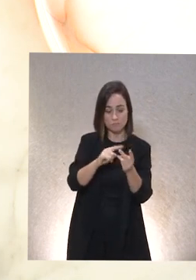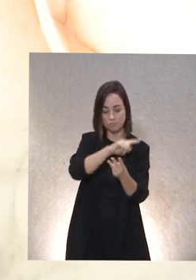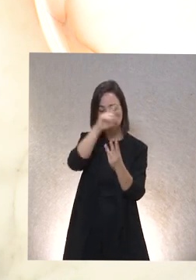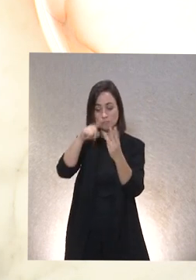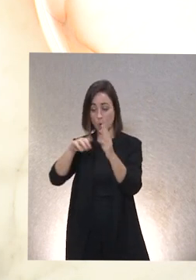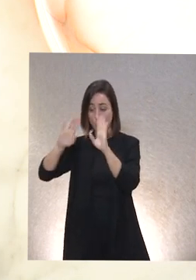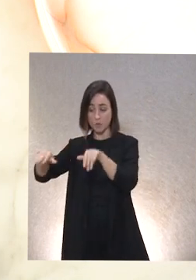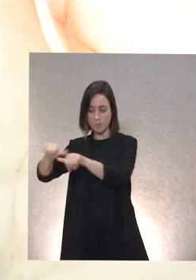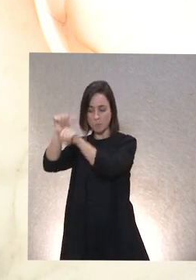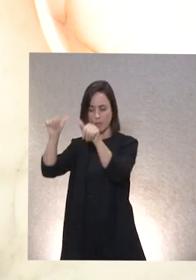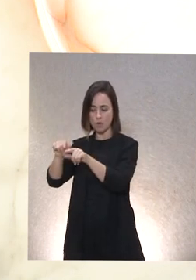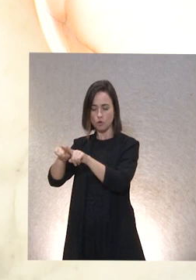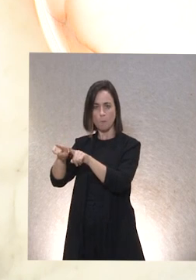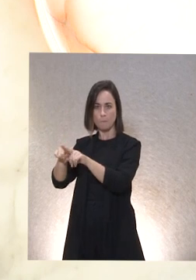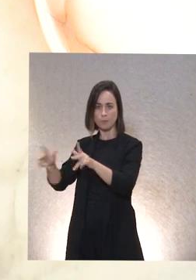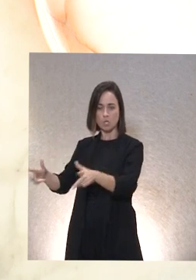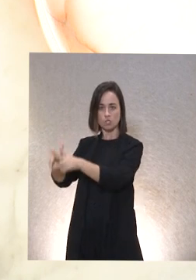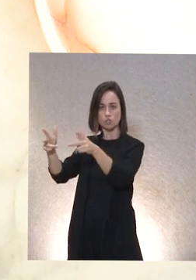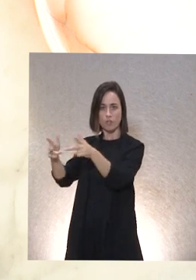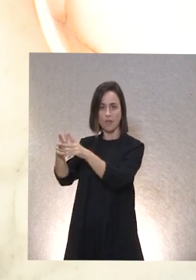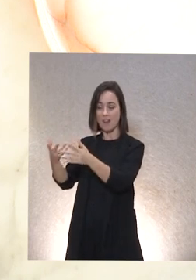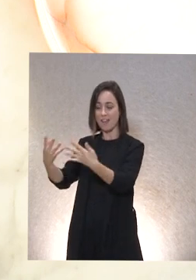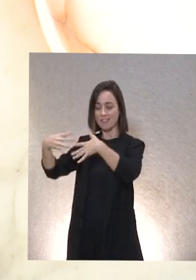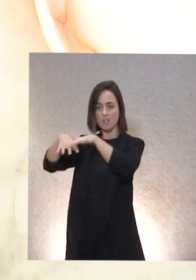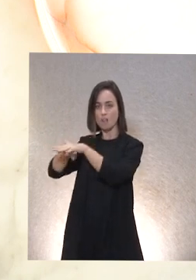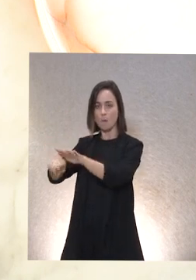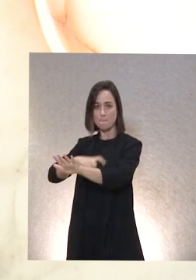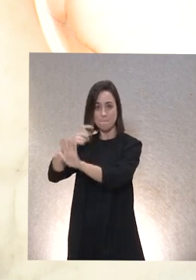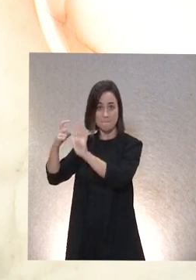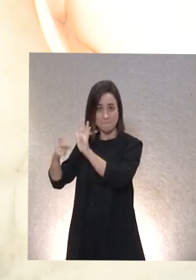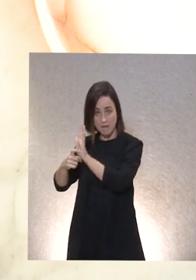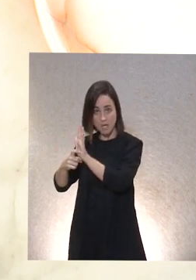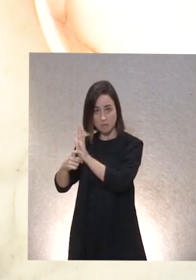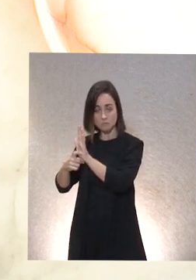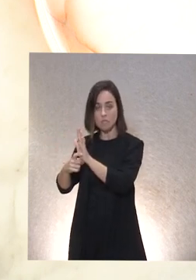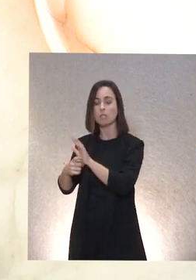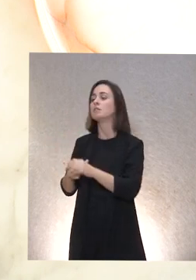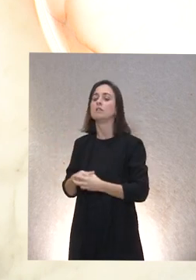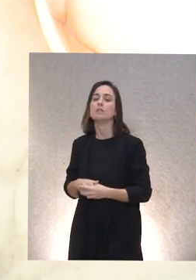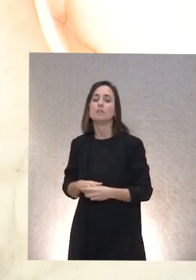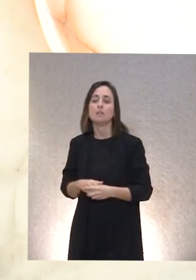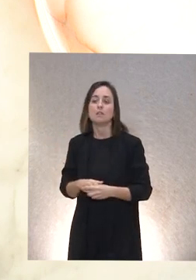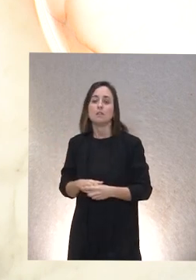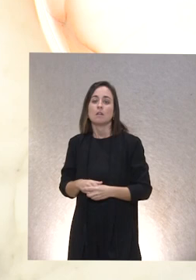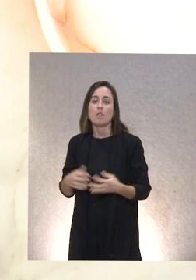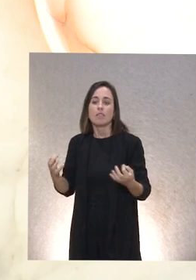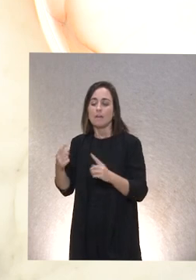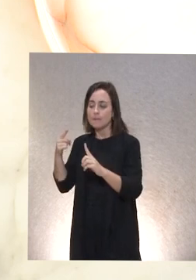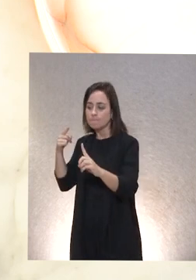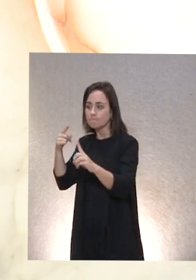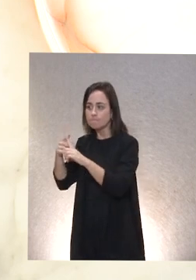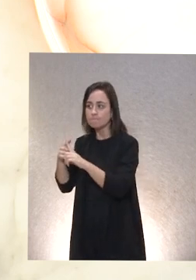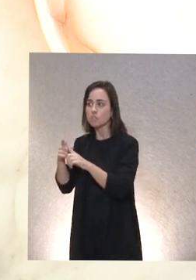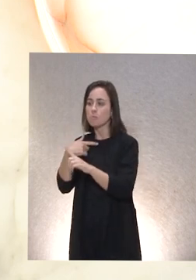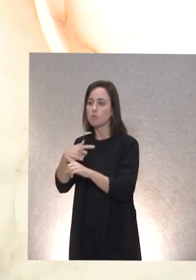que es un modelo social ¿no? de plena integración de pelear por la plena también consecución